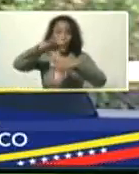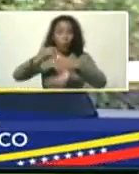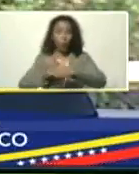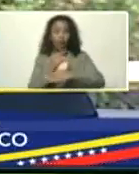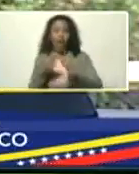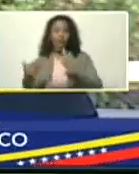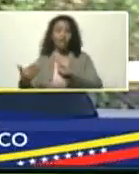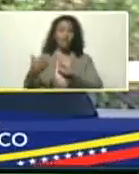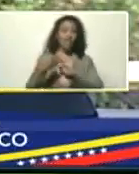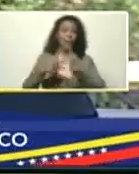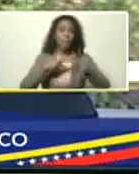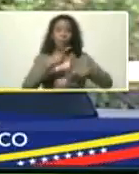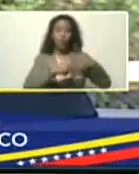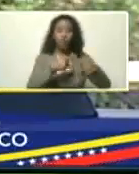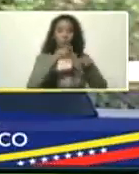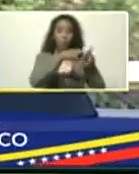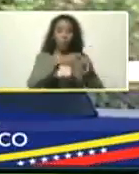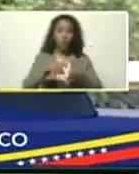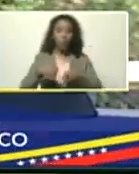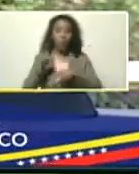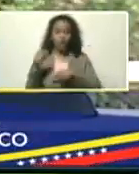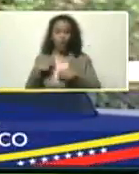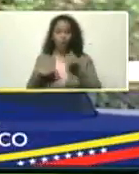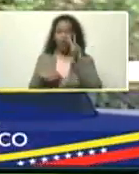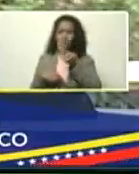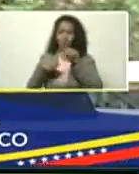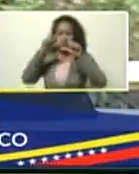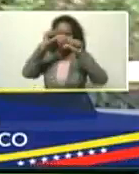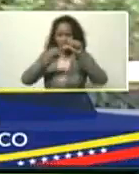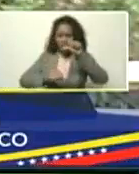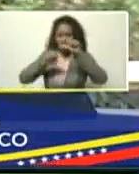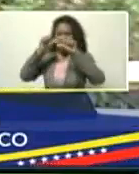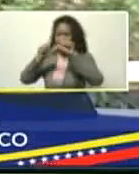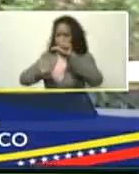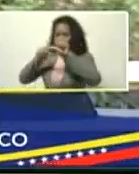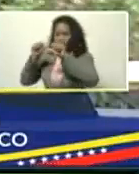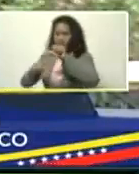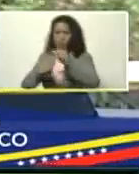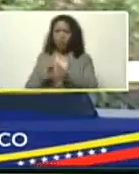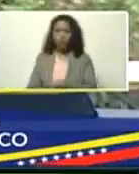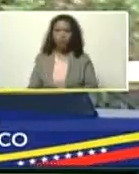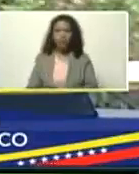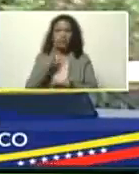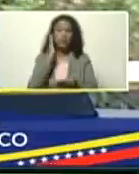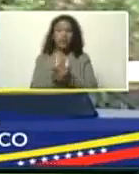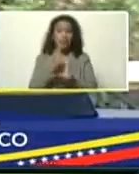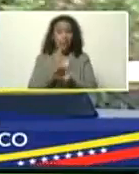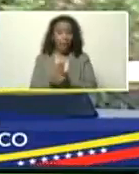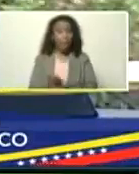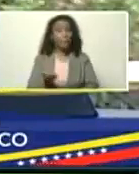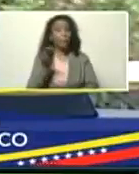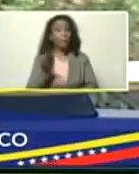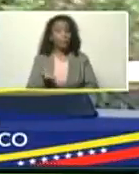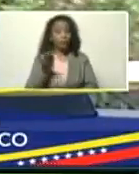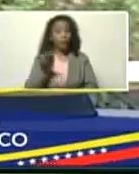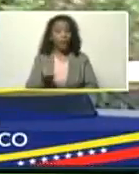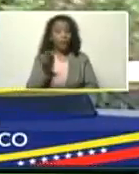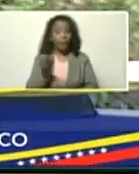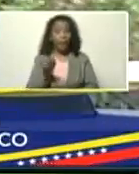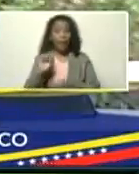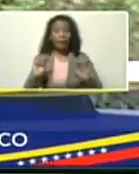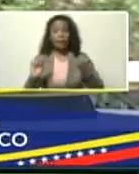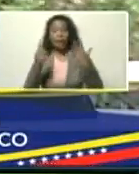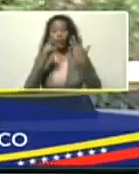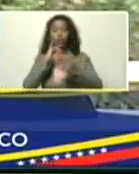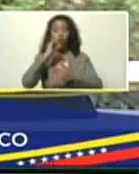afecta la producción agrícola, estaba yo aquí revisando, siempre es importante, el sexto